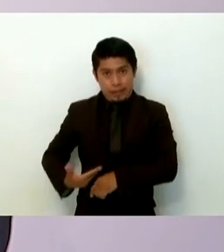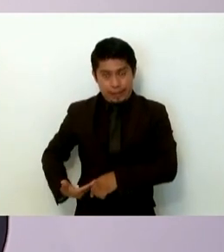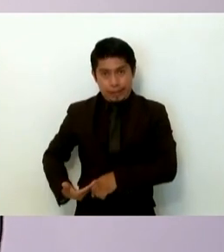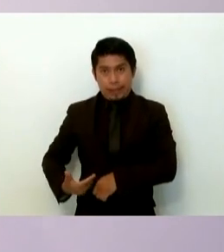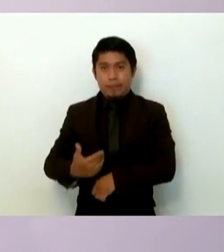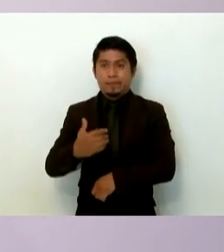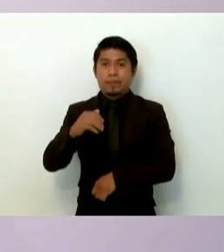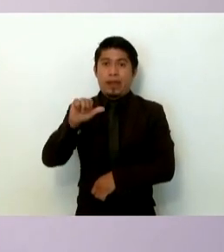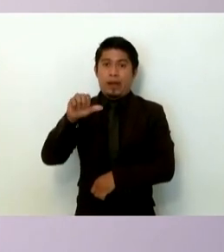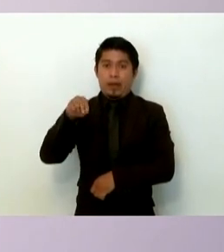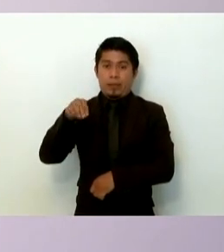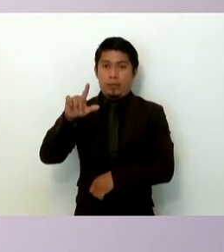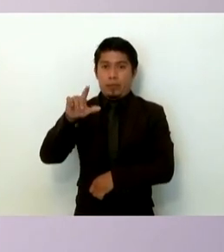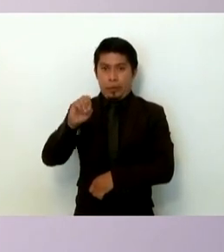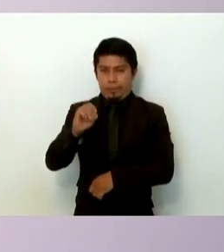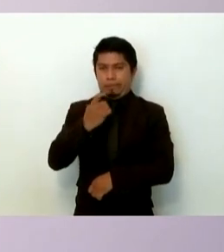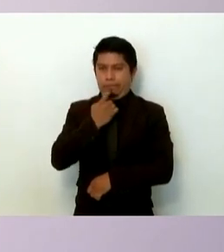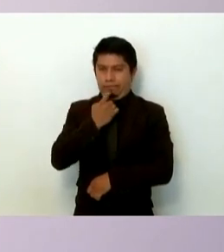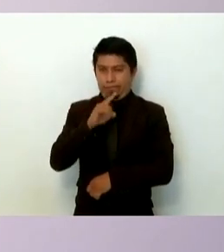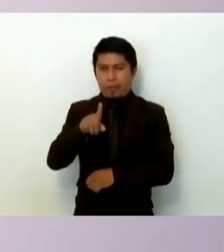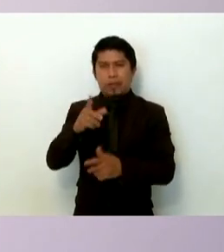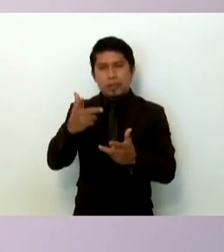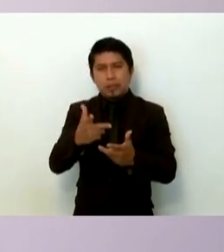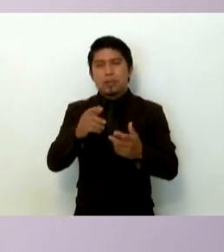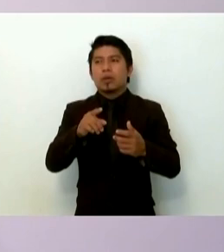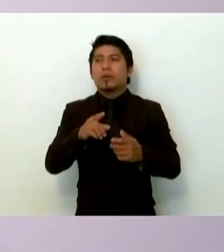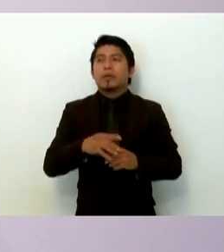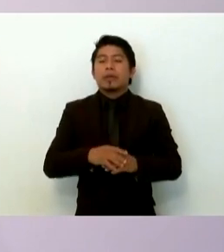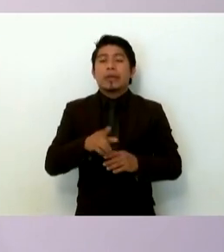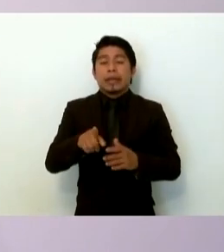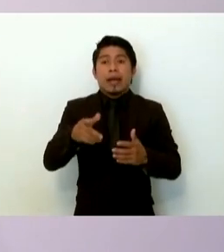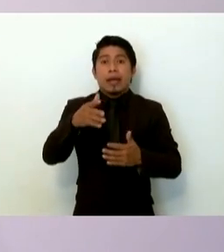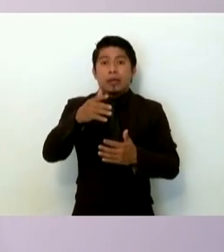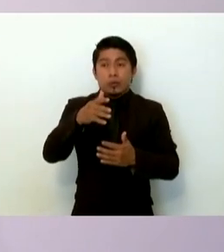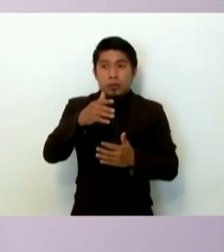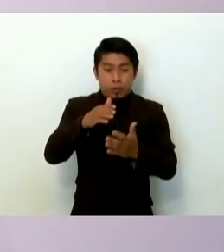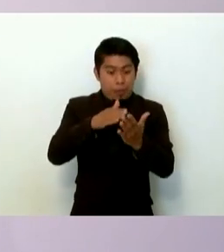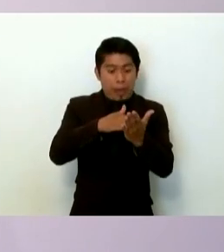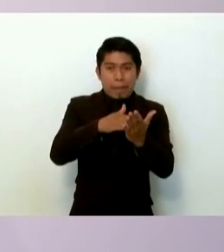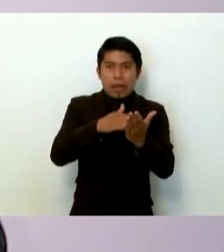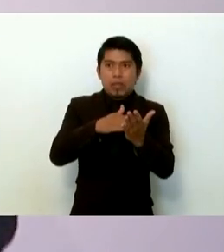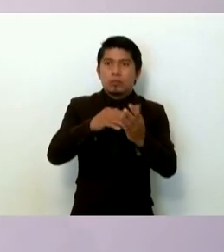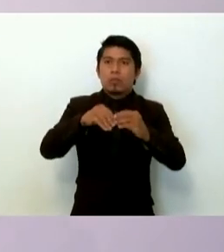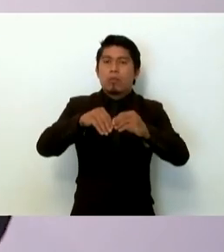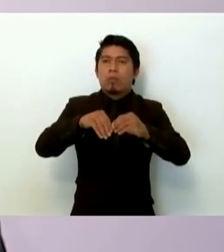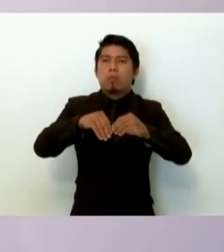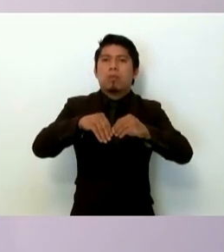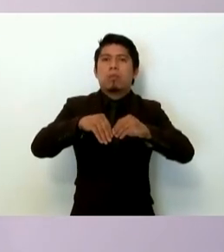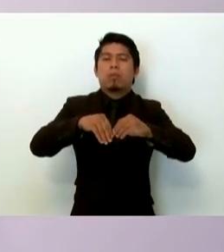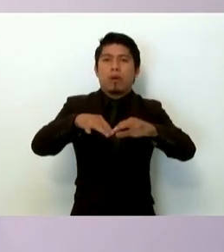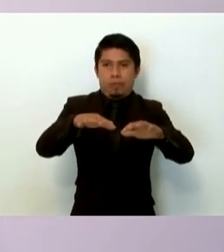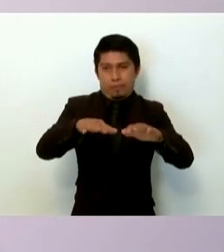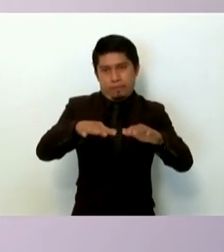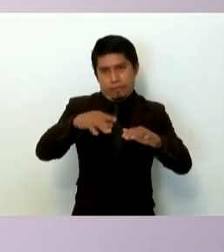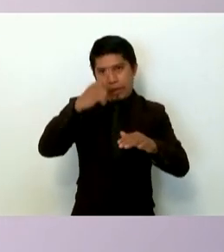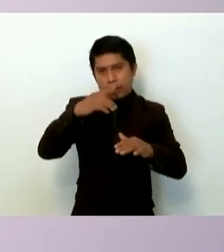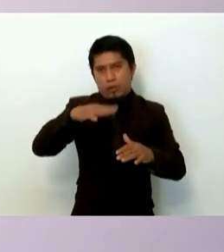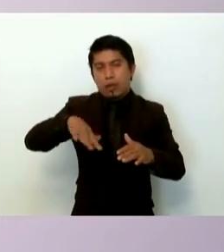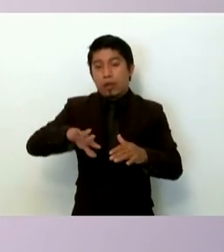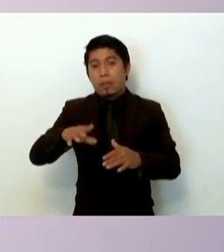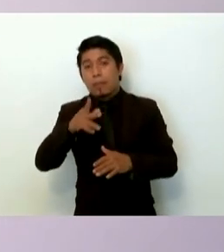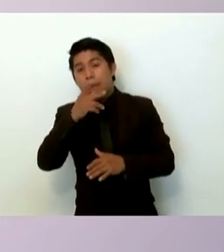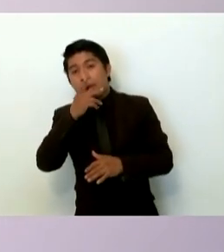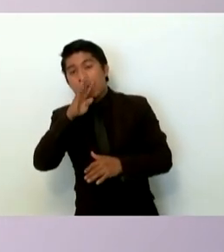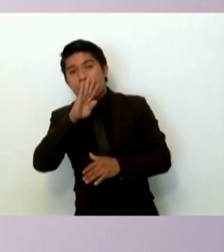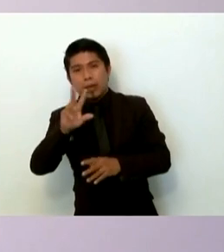la instrucción de hacer públicos los documentos que no recibieron los papás y